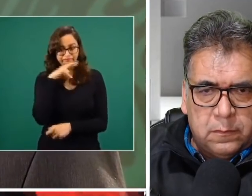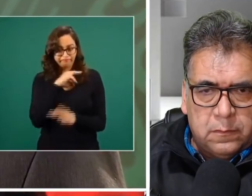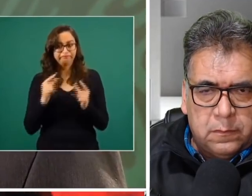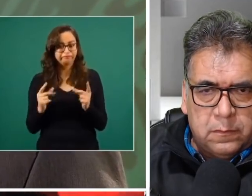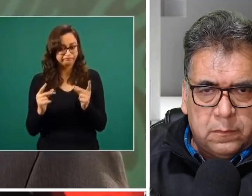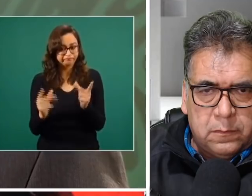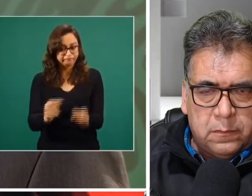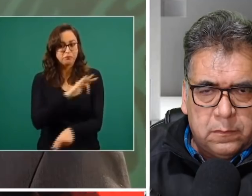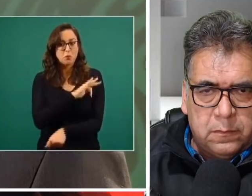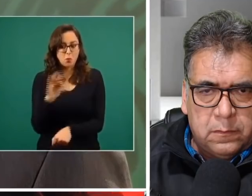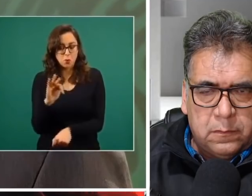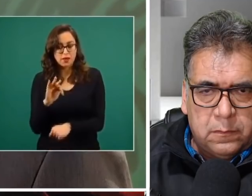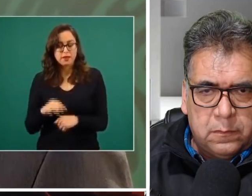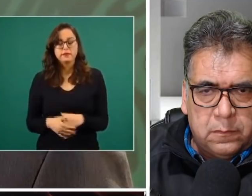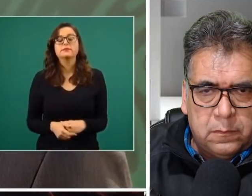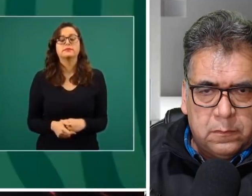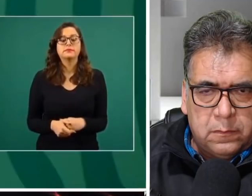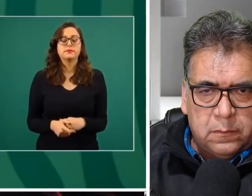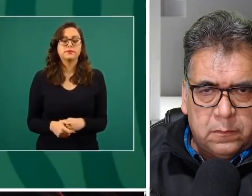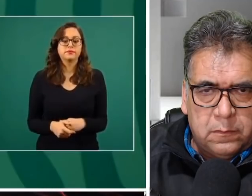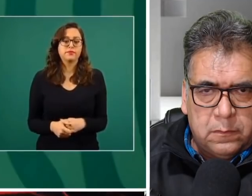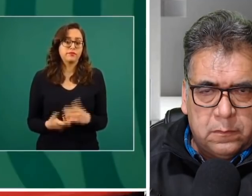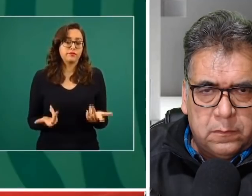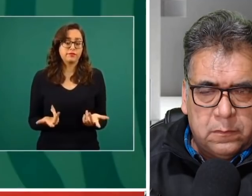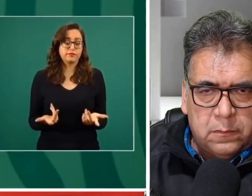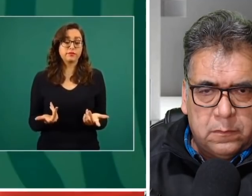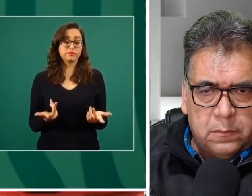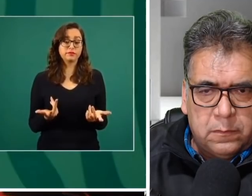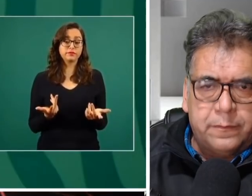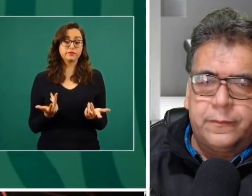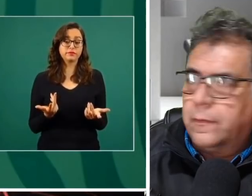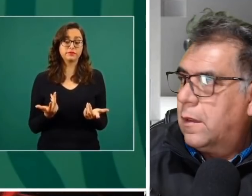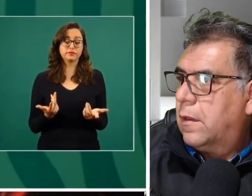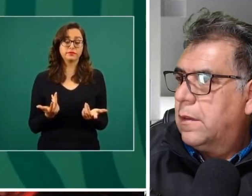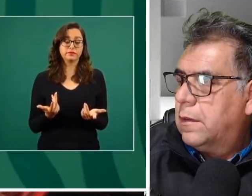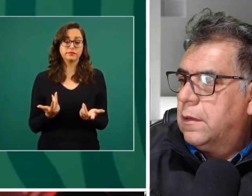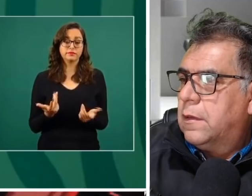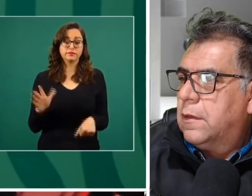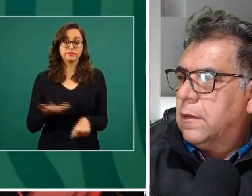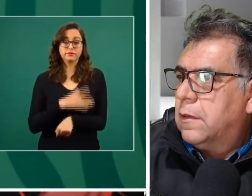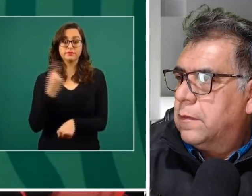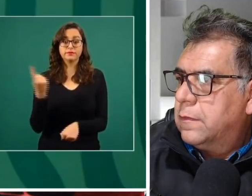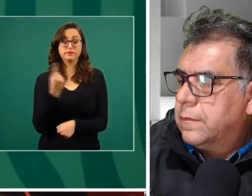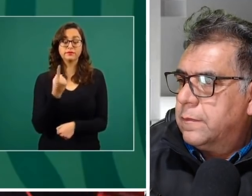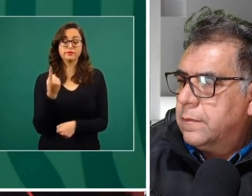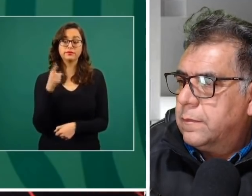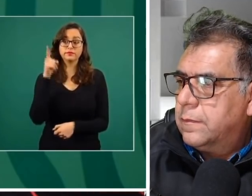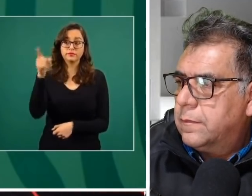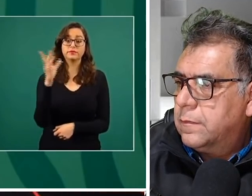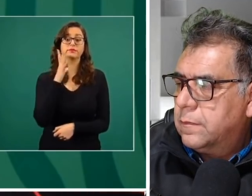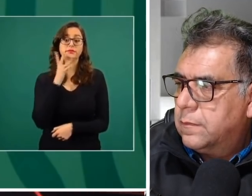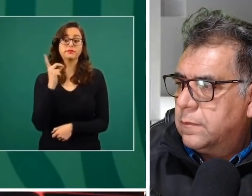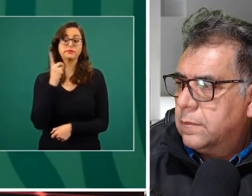Porque es la función principal de la Cámara de Diputados, la